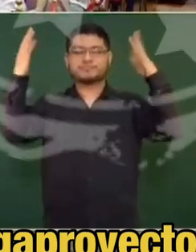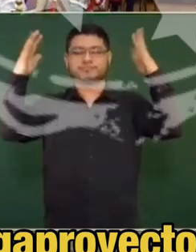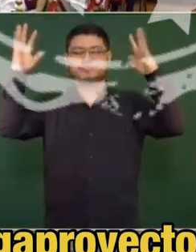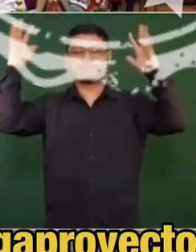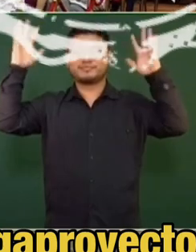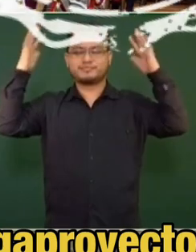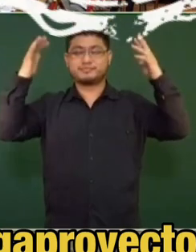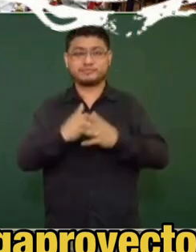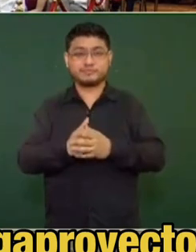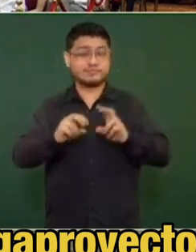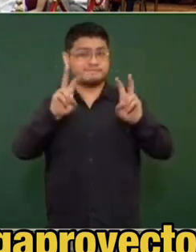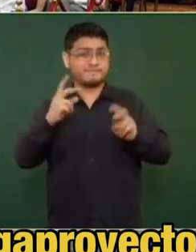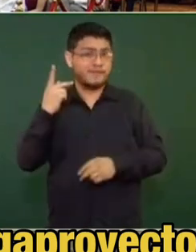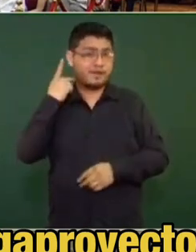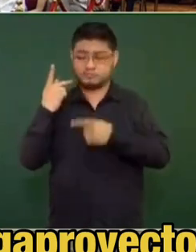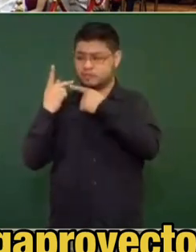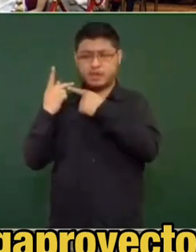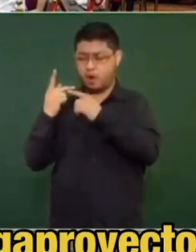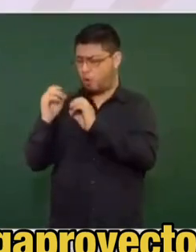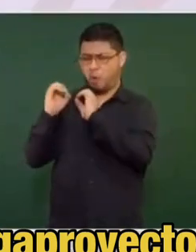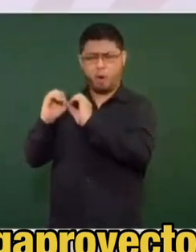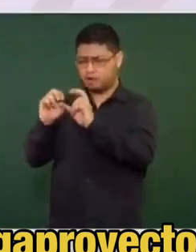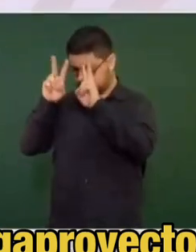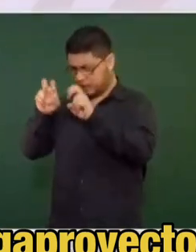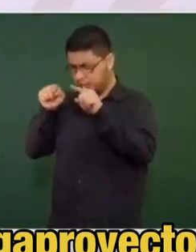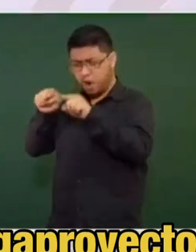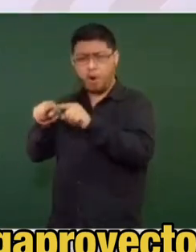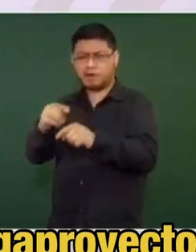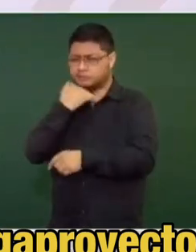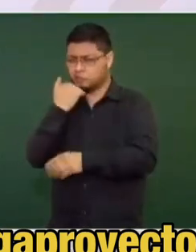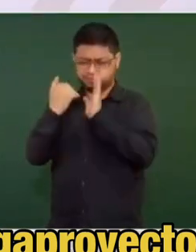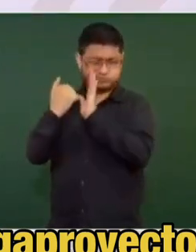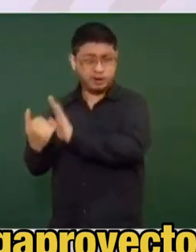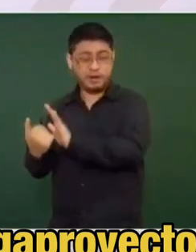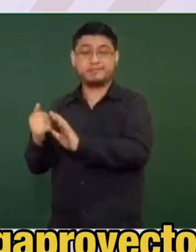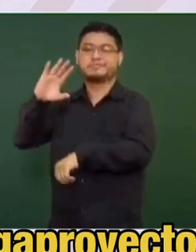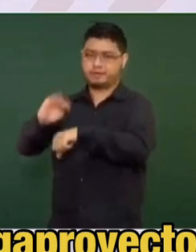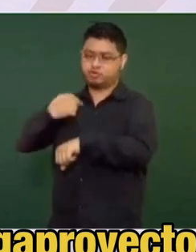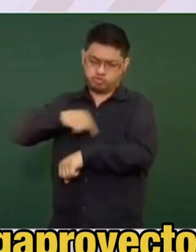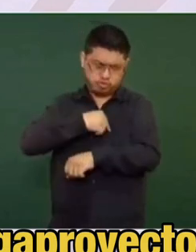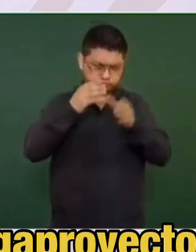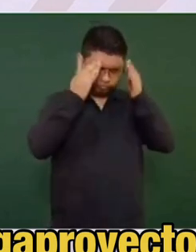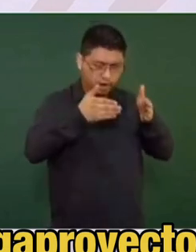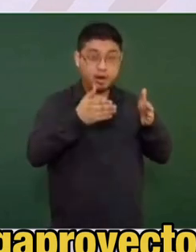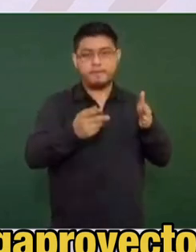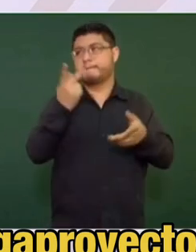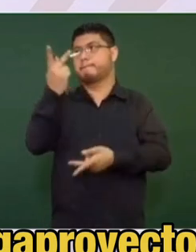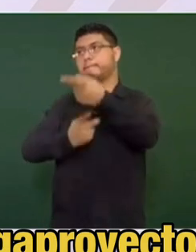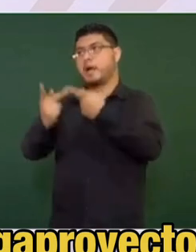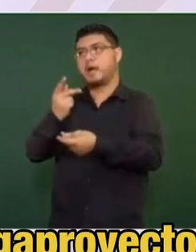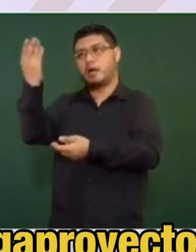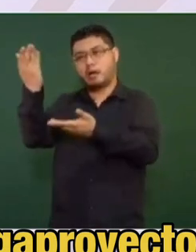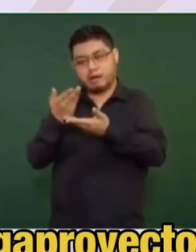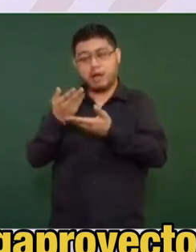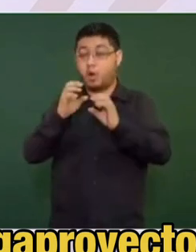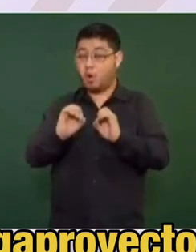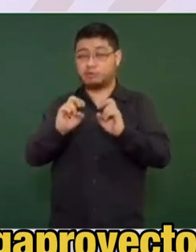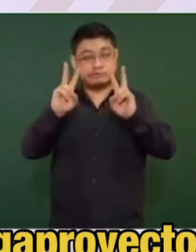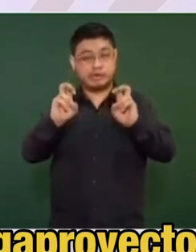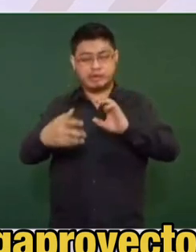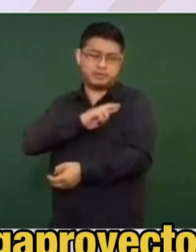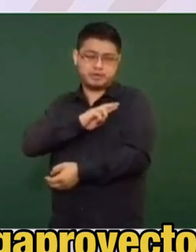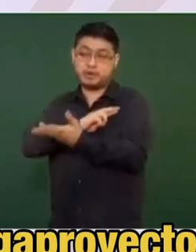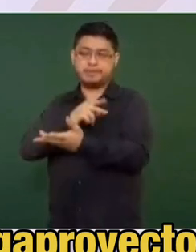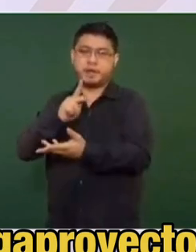La política de cero corrupción y de austeridad republicana nos ha permitido realizar muchas obras sin recurrir a deuda o a las llamadas asociaciones público